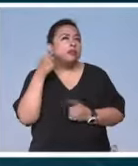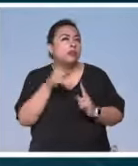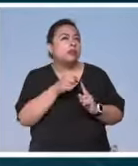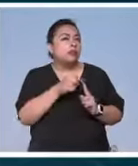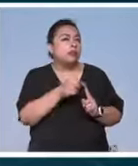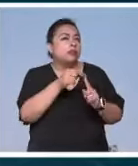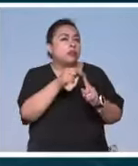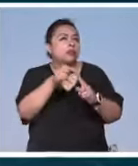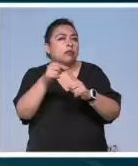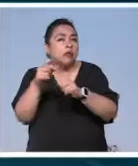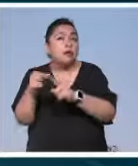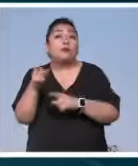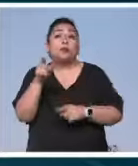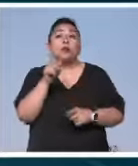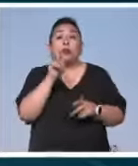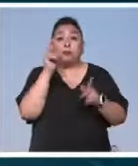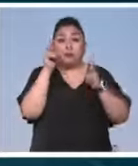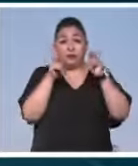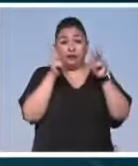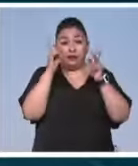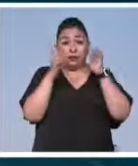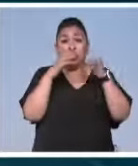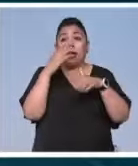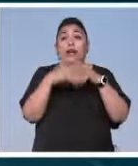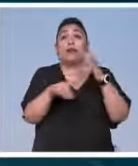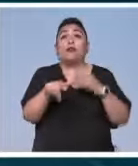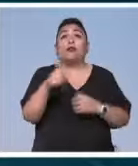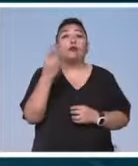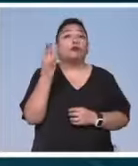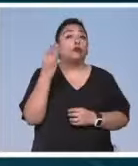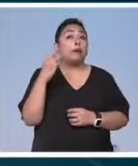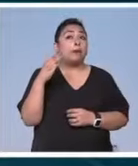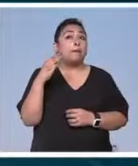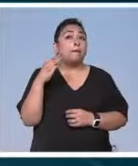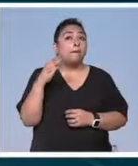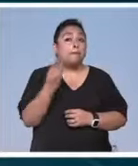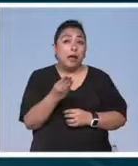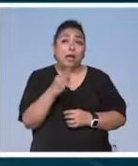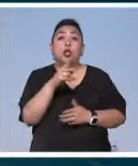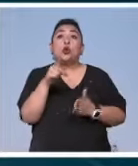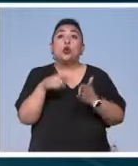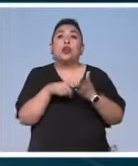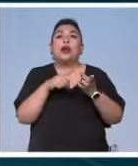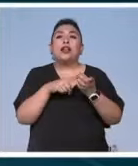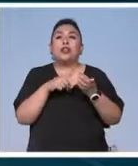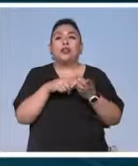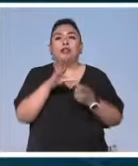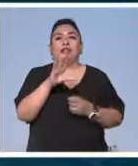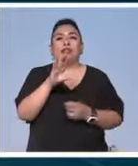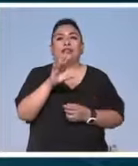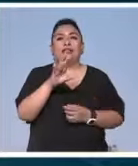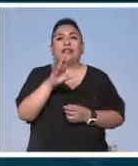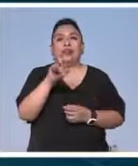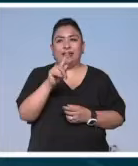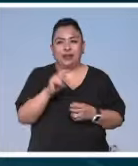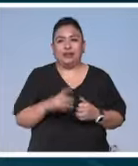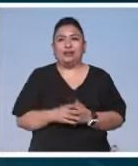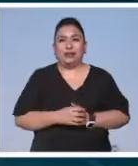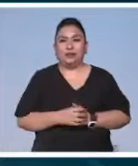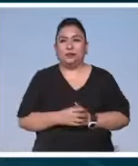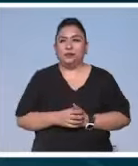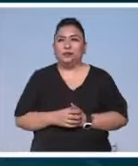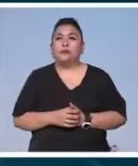La exposición podrá visitarse hasta el 12 de mayo en la Galería Central del Centro Nacional de las Artes.